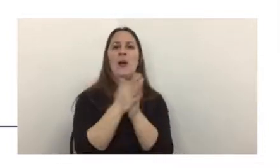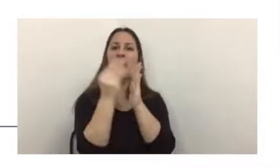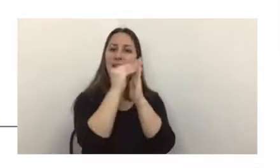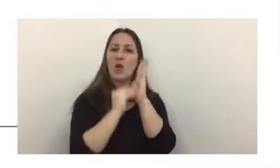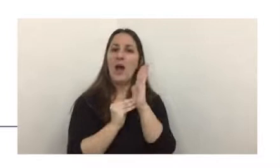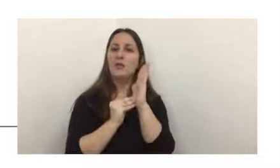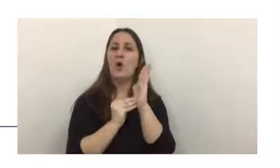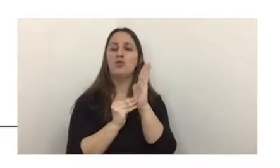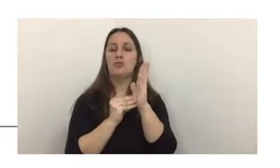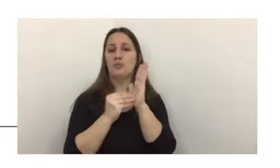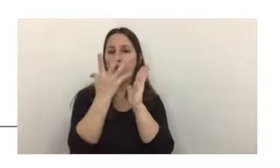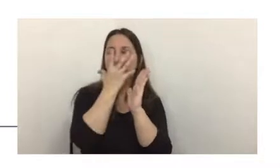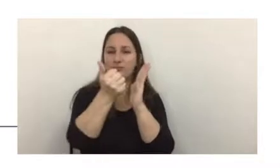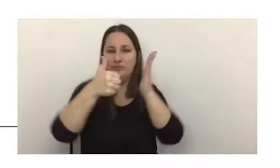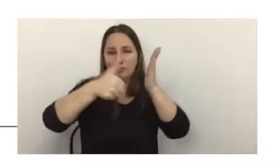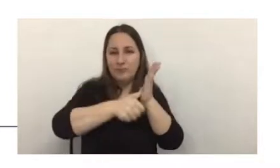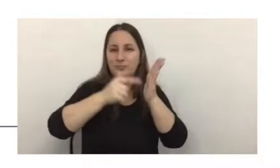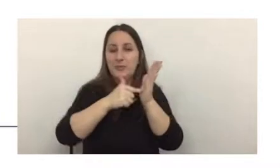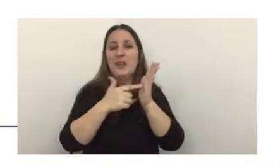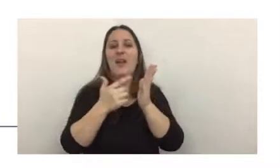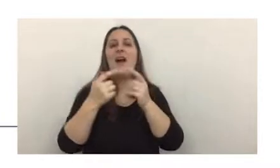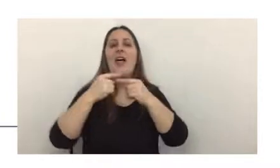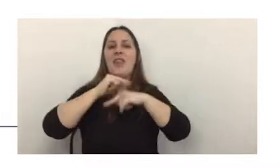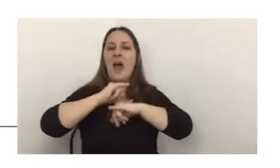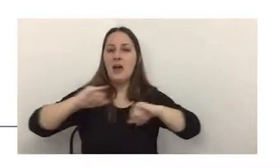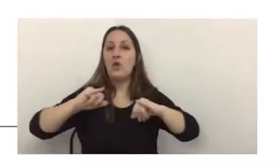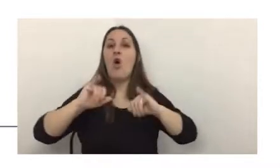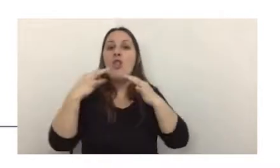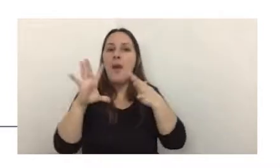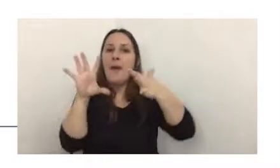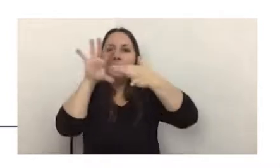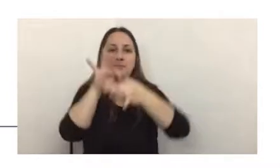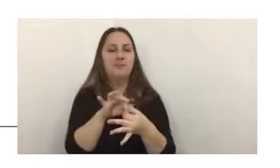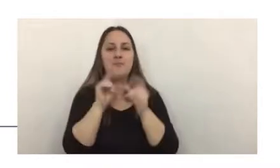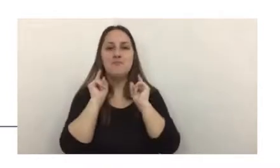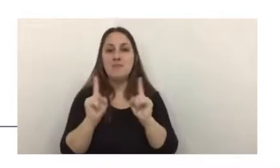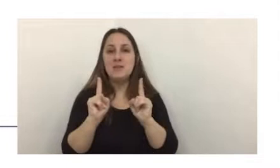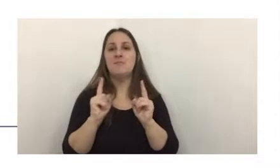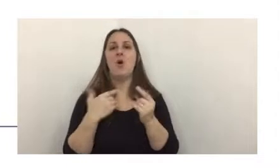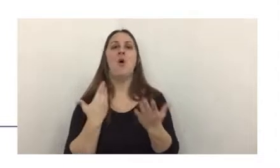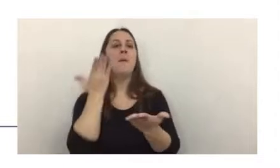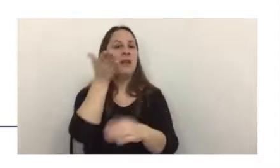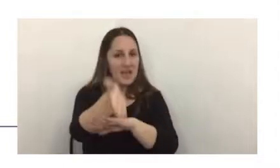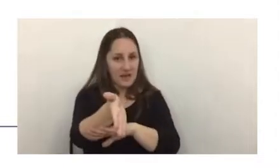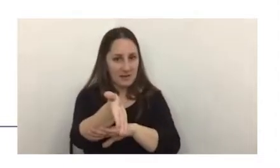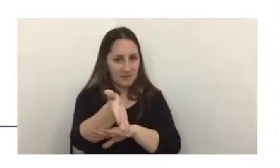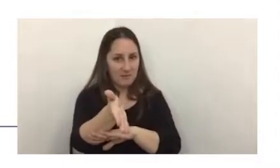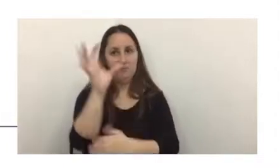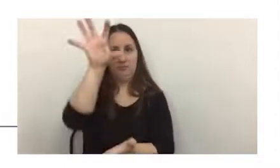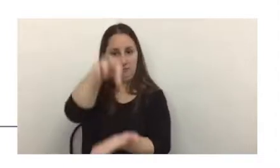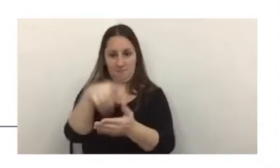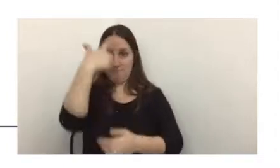datos biométricos. Recordemos que los datos biométricos coinciden con presentarse personalmente el